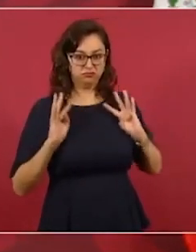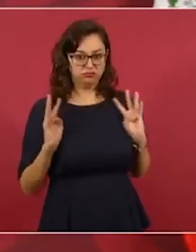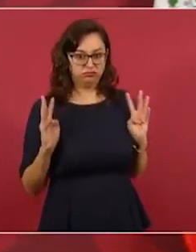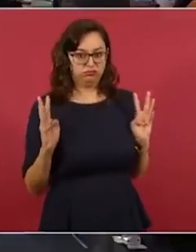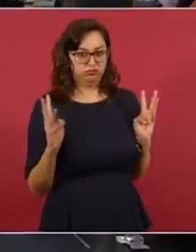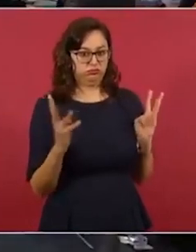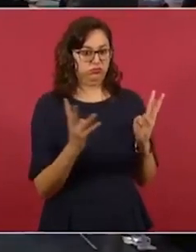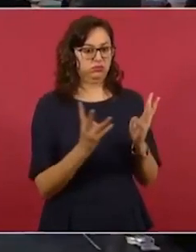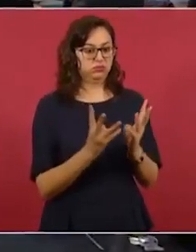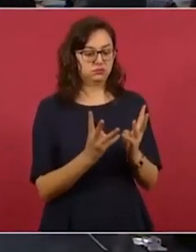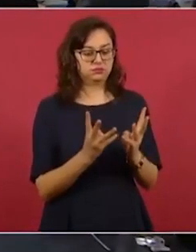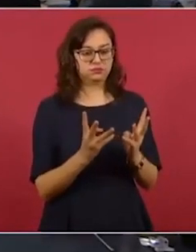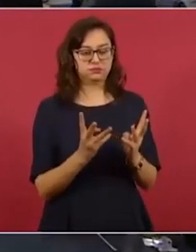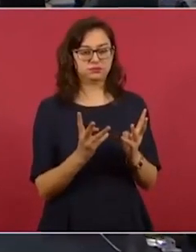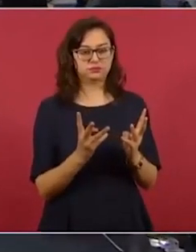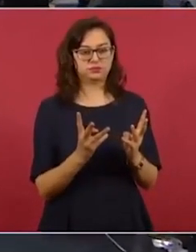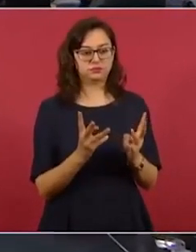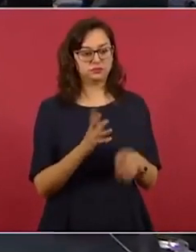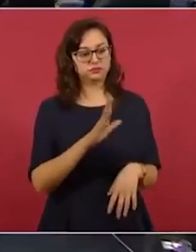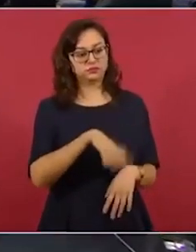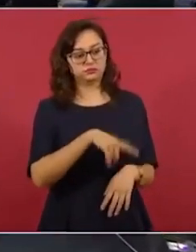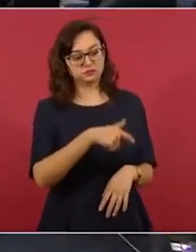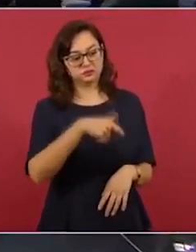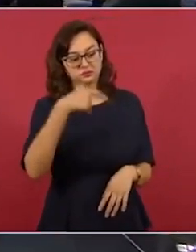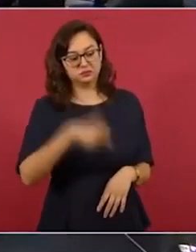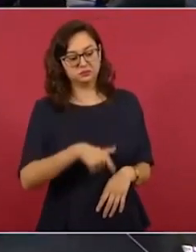más ricos